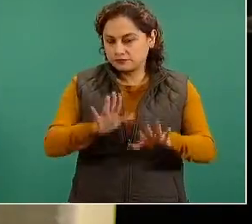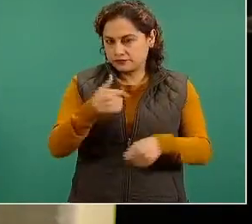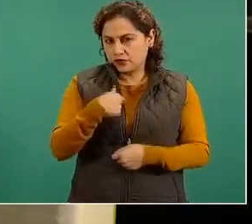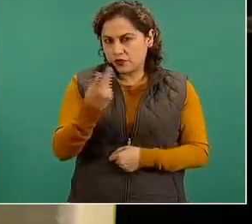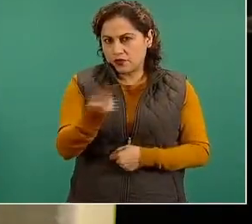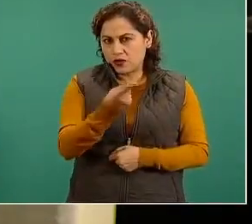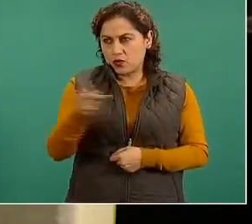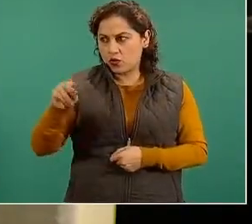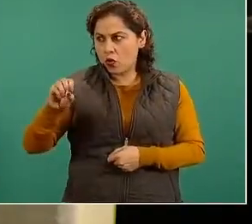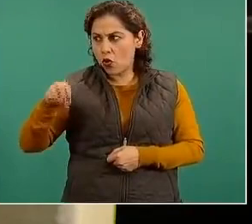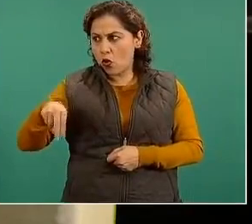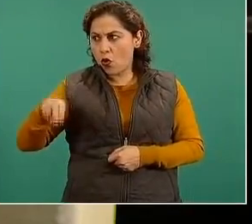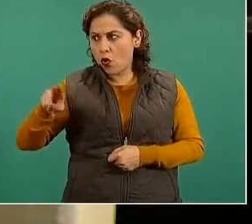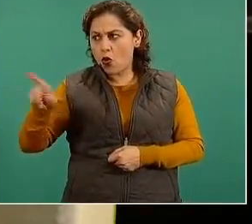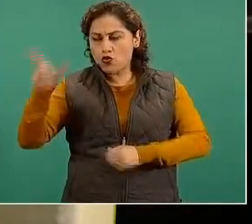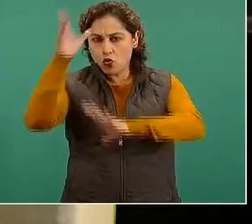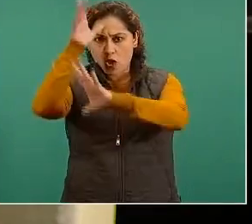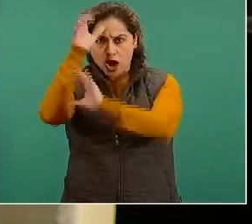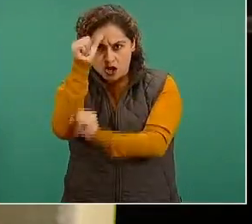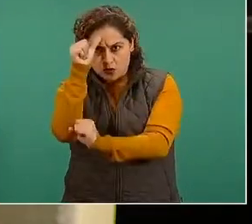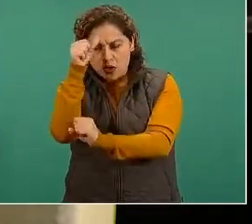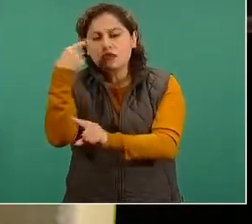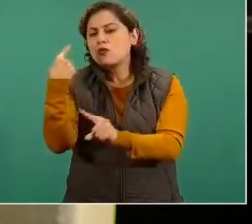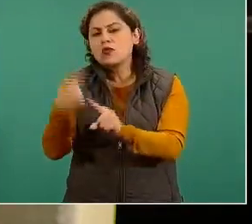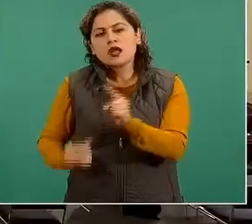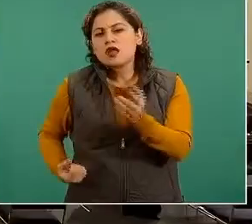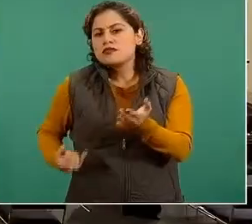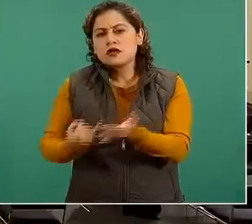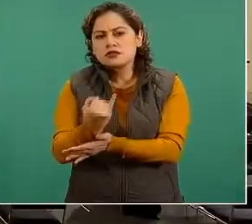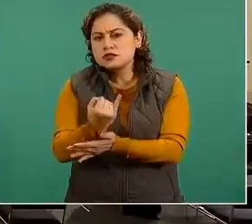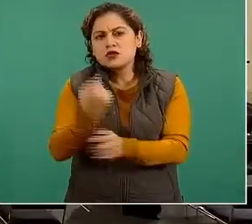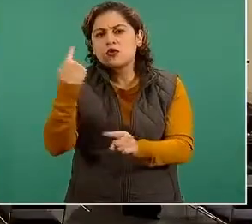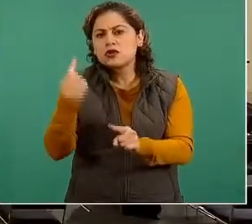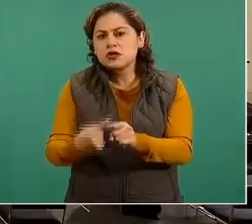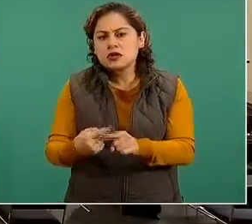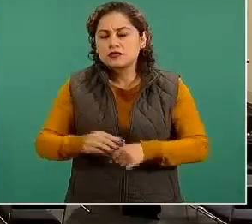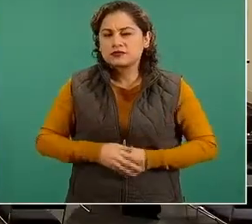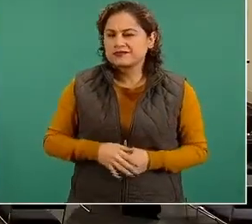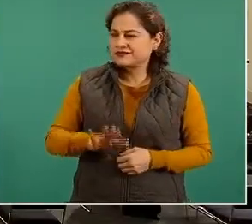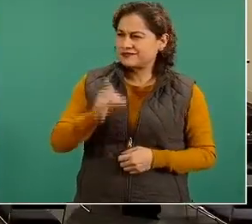participaron por parte del gobierno de México. Gracias. ¿En cuál acuerdo, perdón?